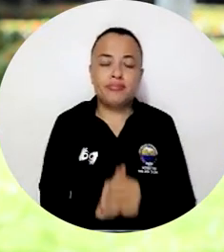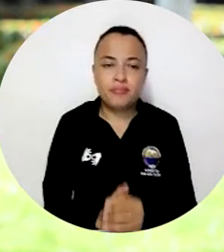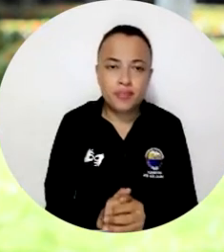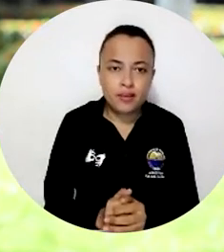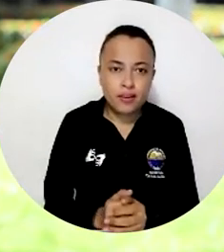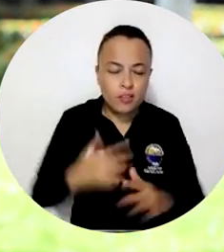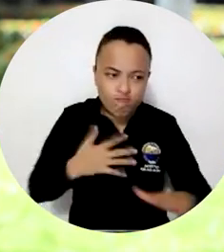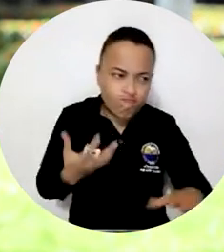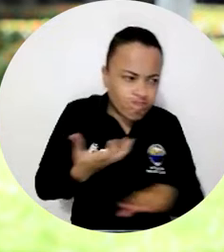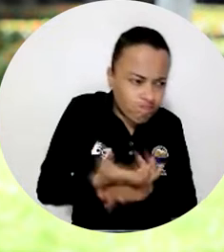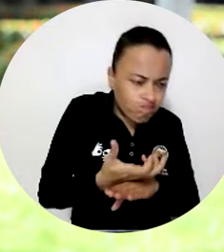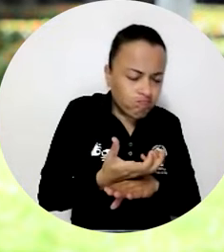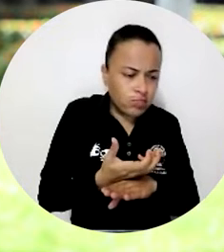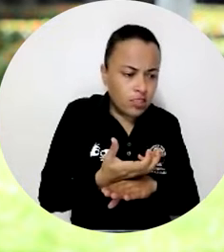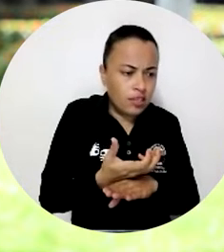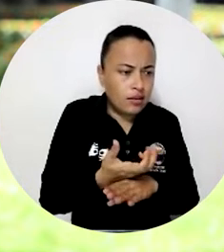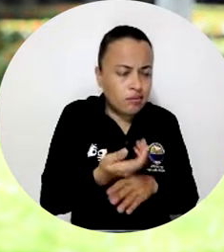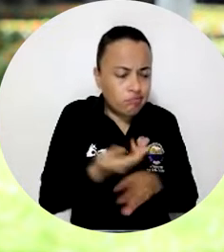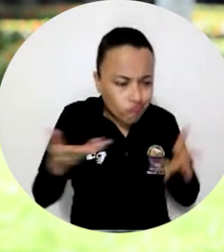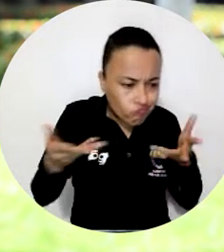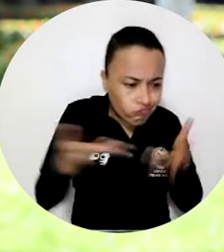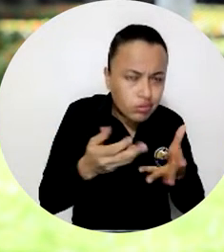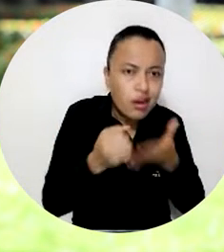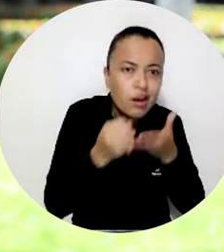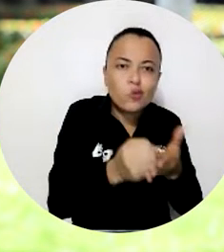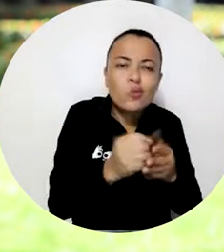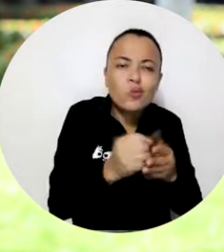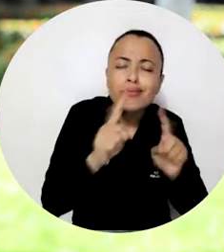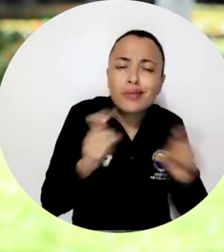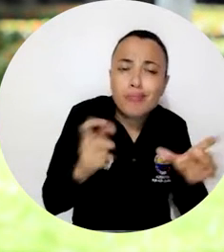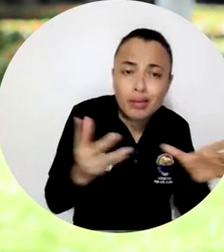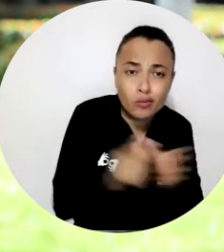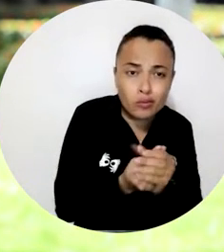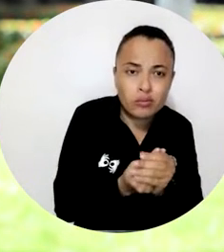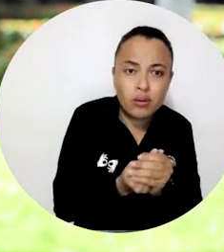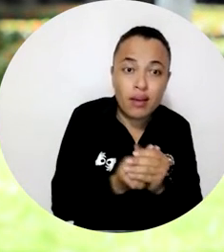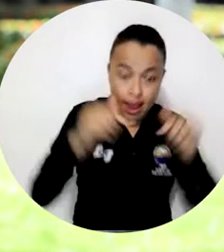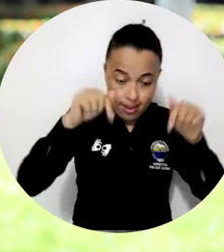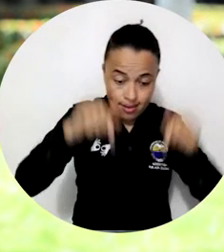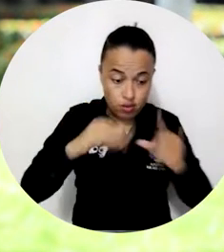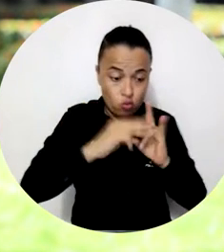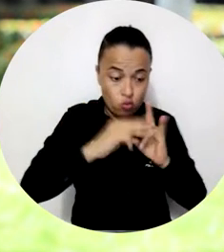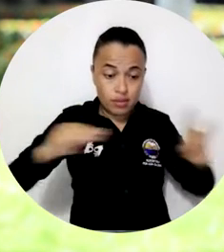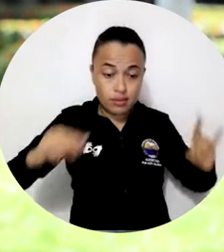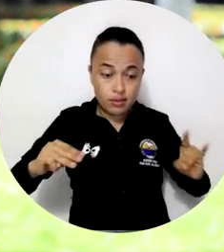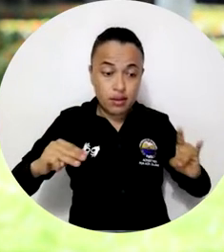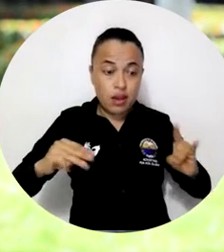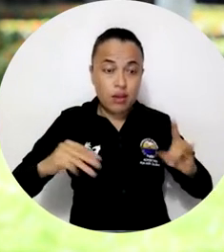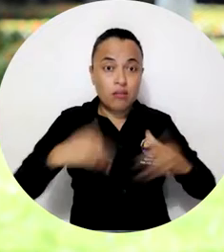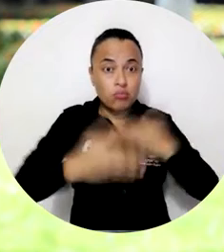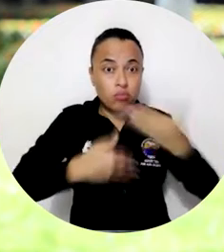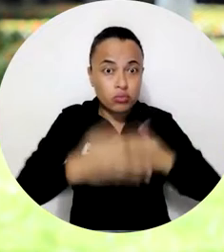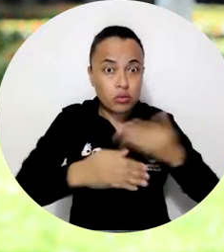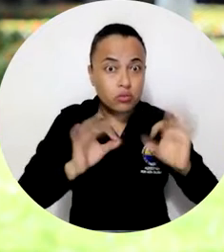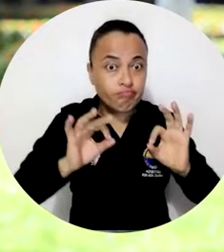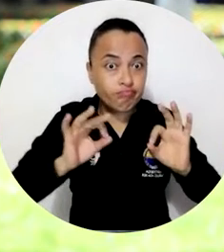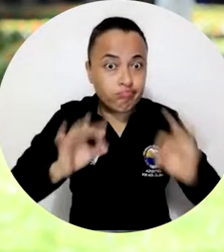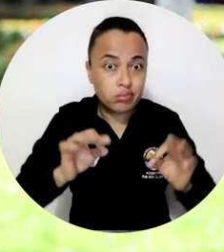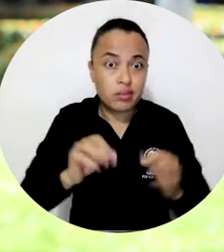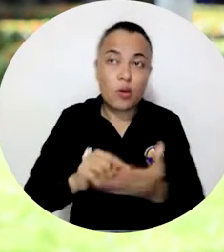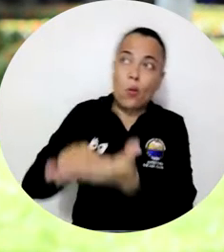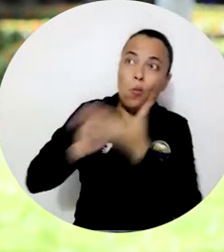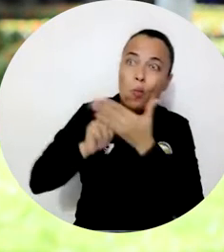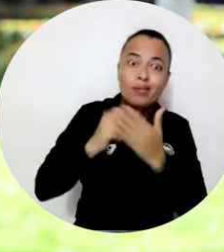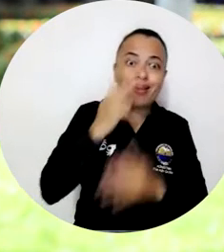Contribuir desde nuestra experiencia y bueno, que la inclusión como la ha tenido la universidad que está haciendo este referente